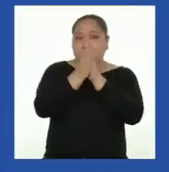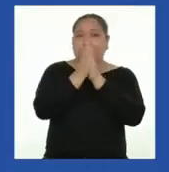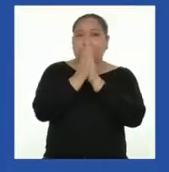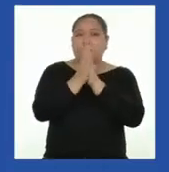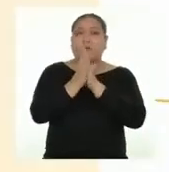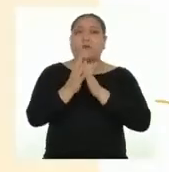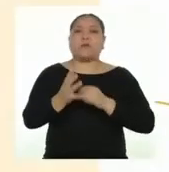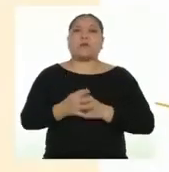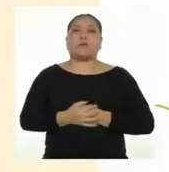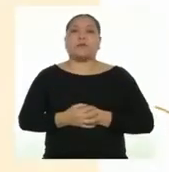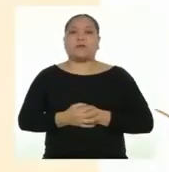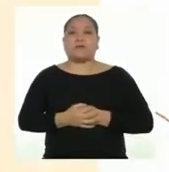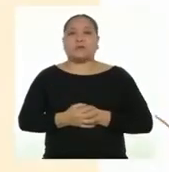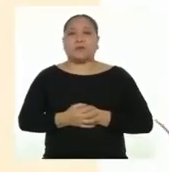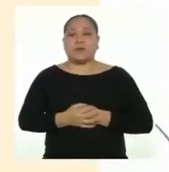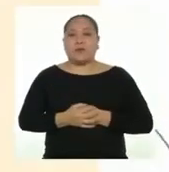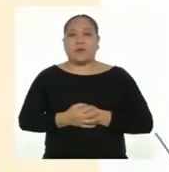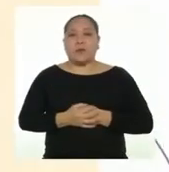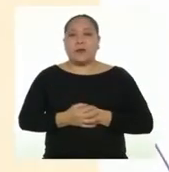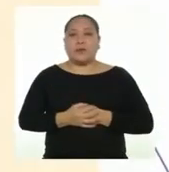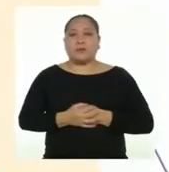favor?